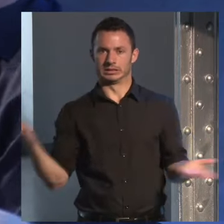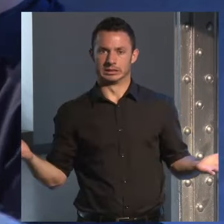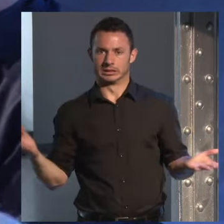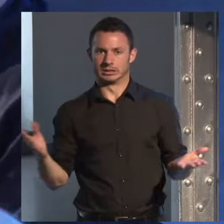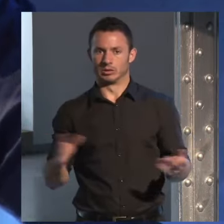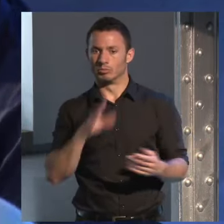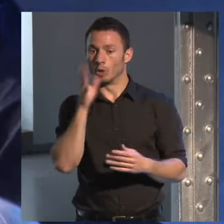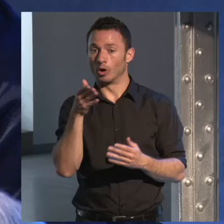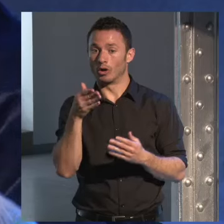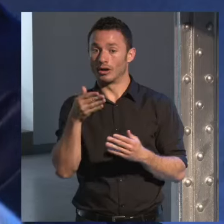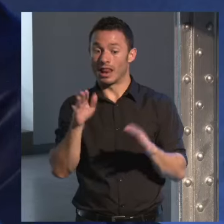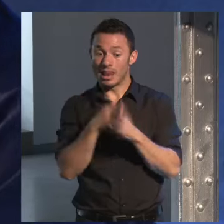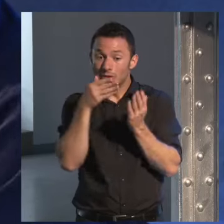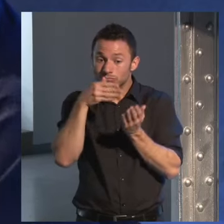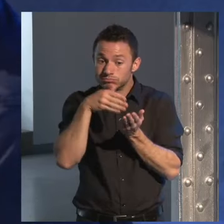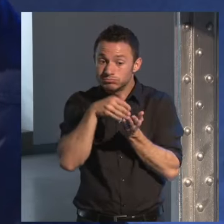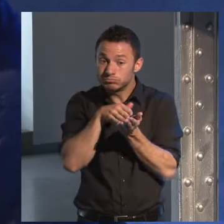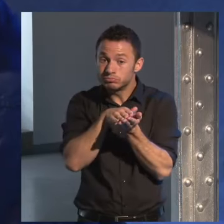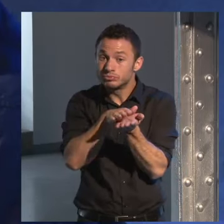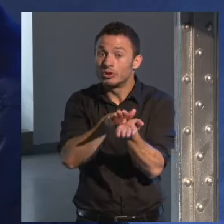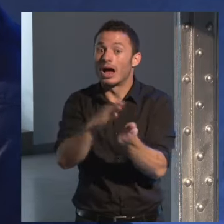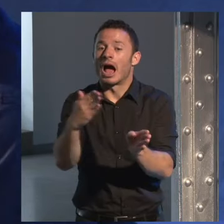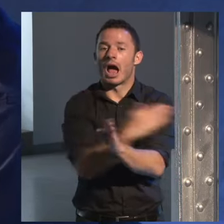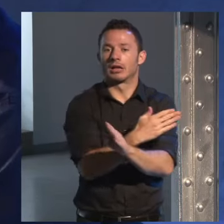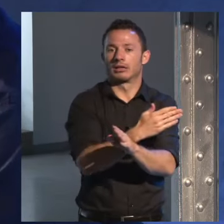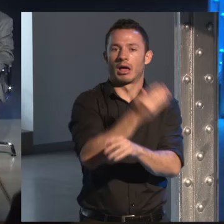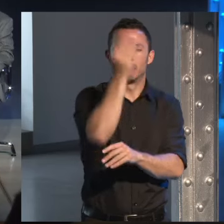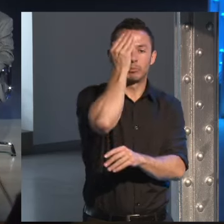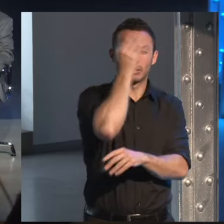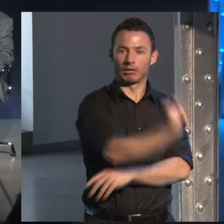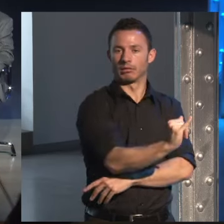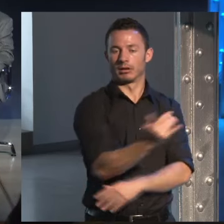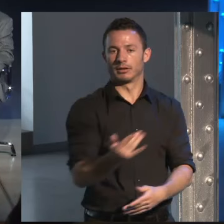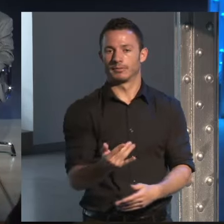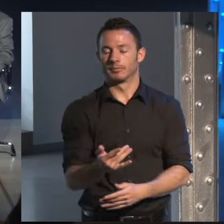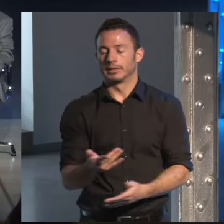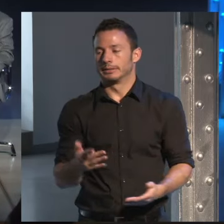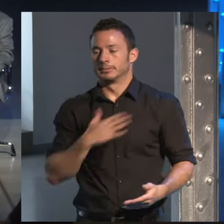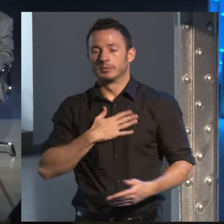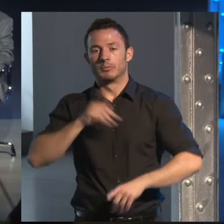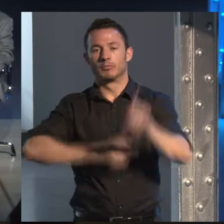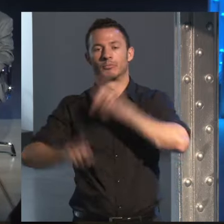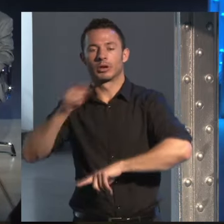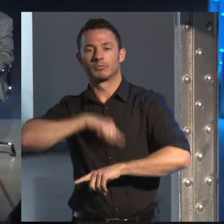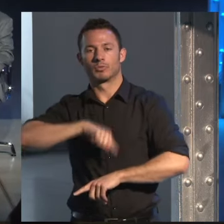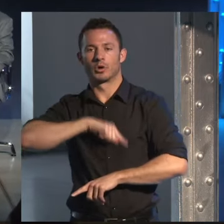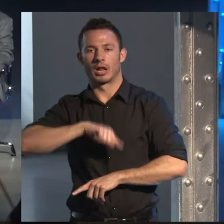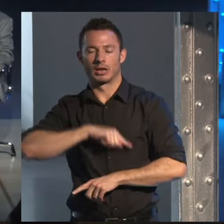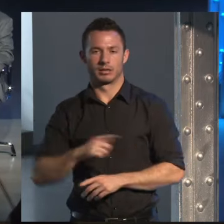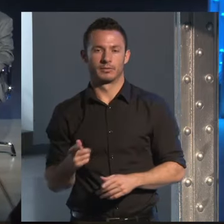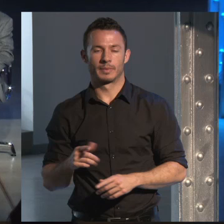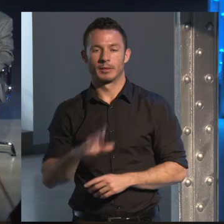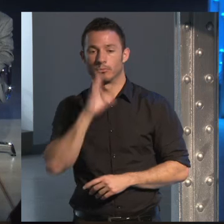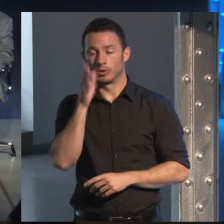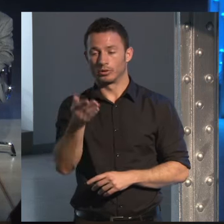de que saliera publicado ya estaba la edición pirata en la calle ojalá a mí me crea un problema moral la piratería porque